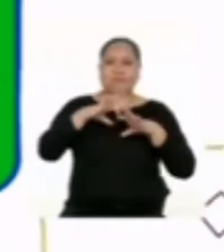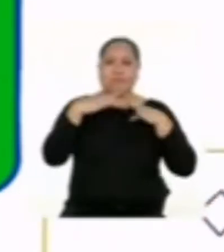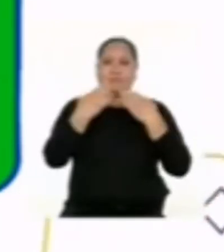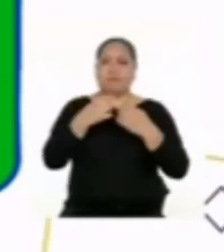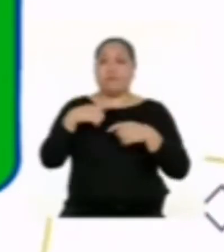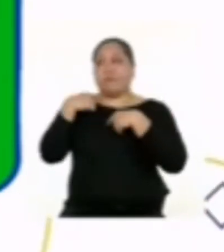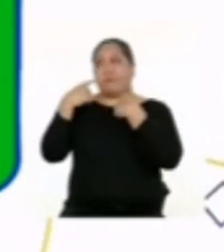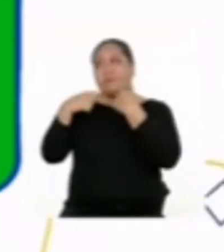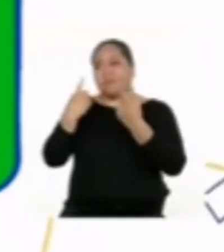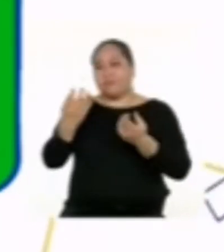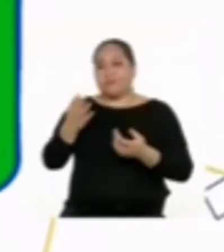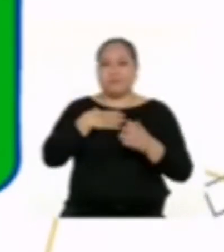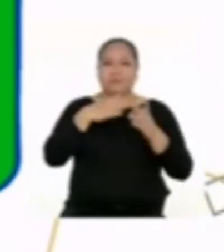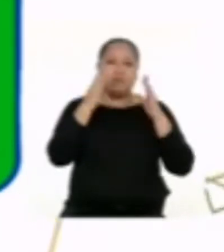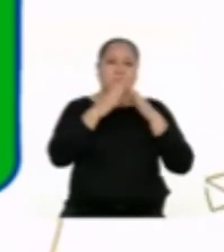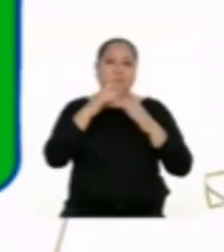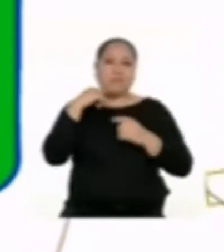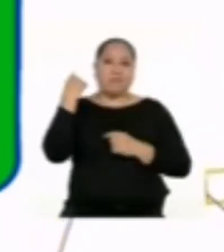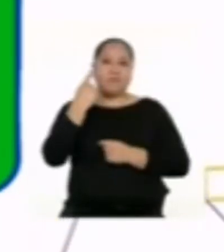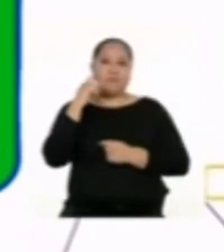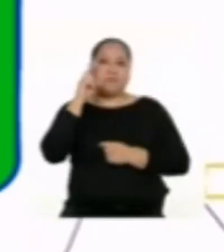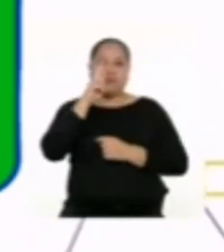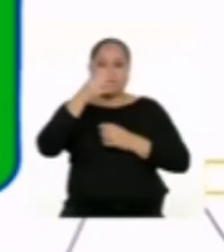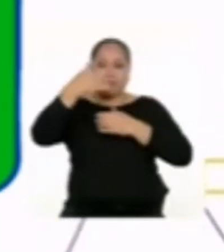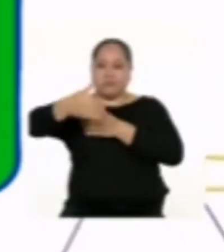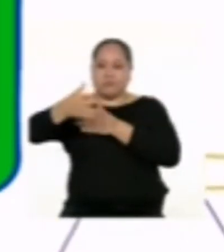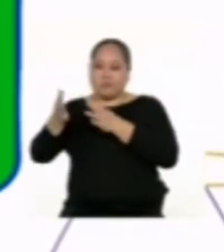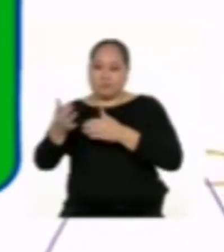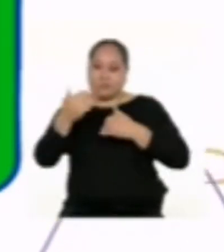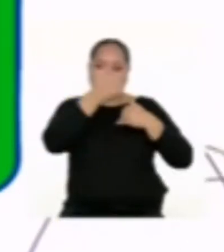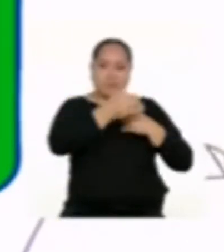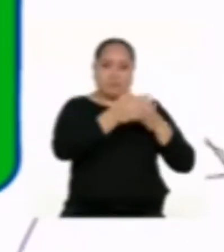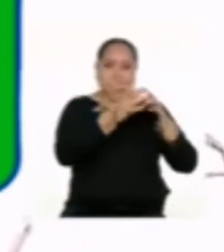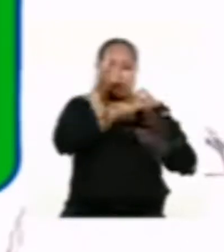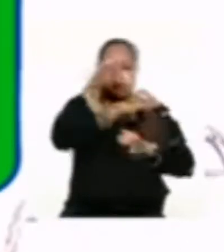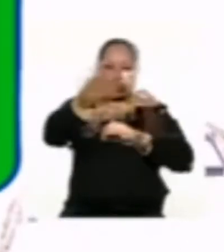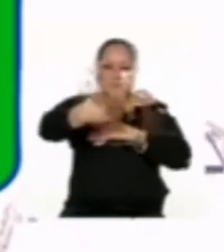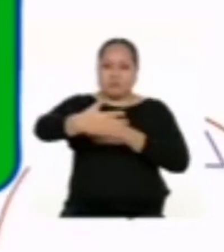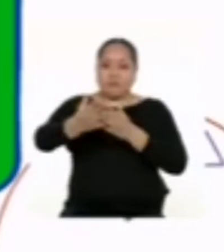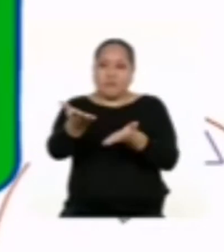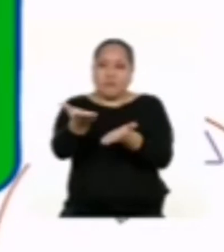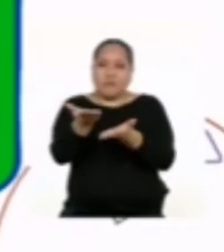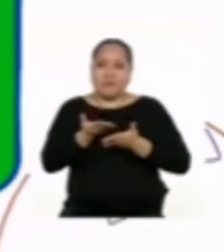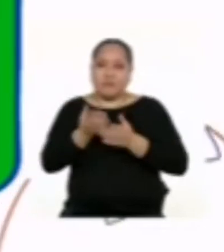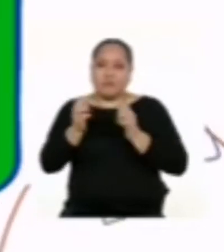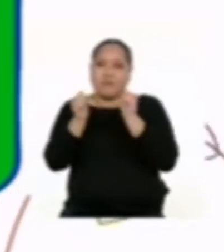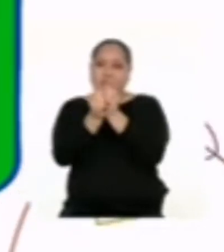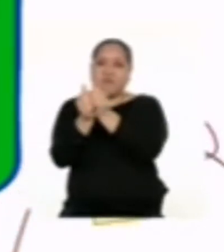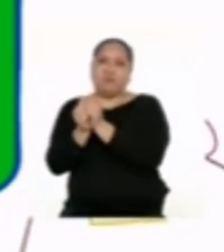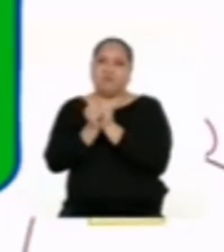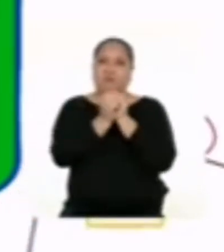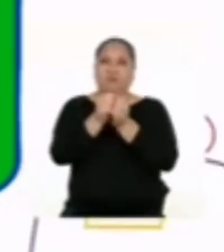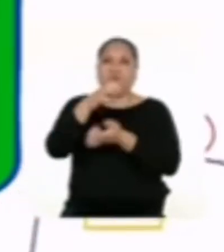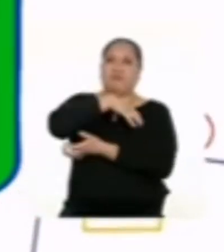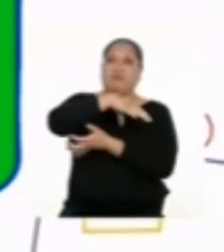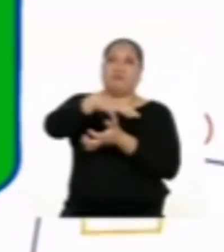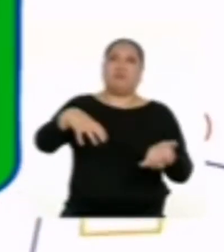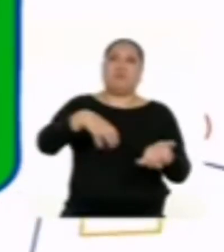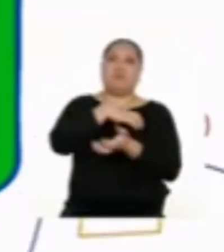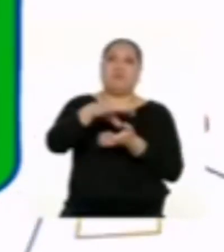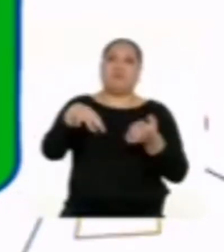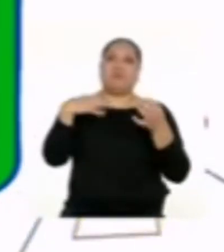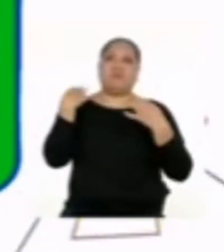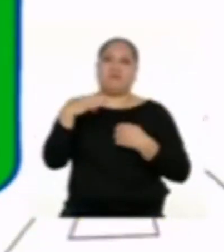Le cuento que en mi casa solo tenemos dos cuartos y una sala, por lo que estamos juntos y revueltos en todo